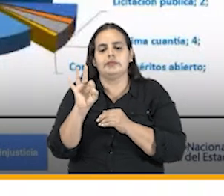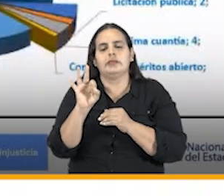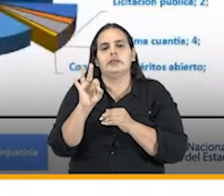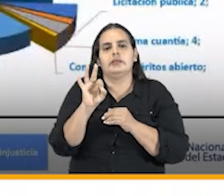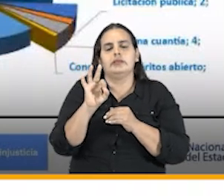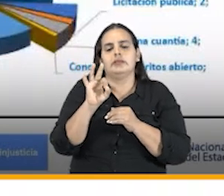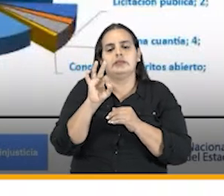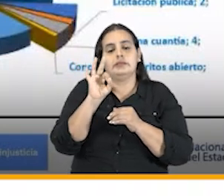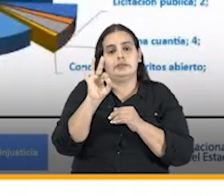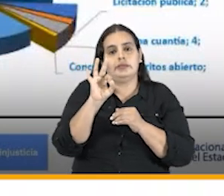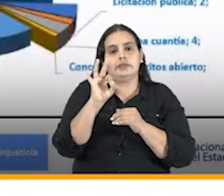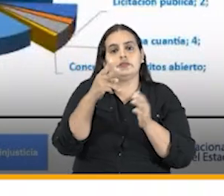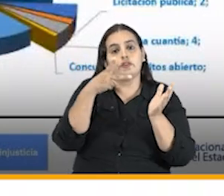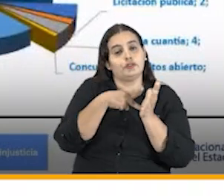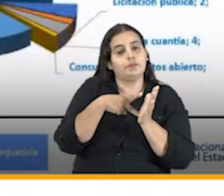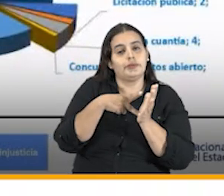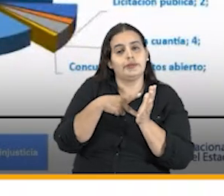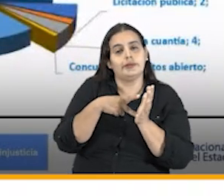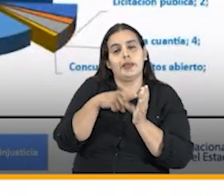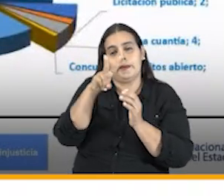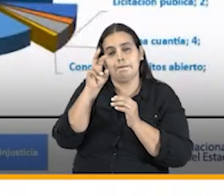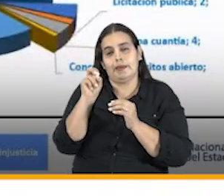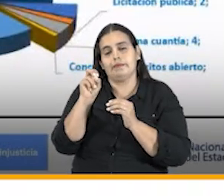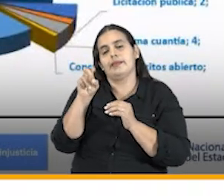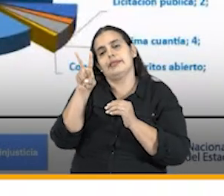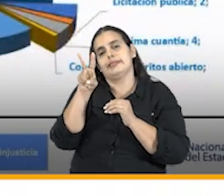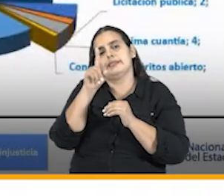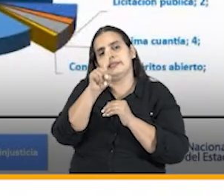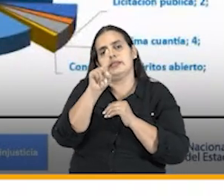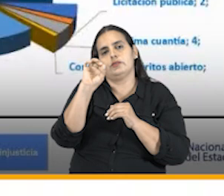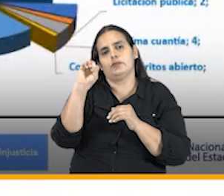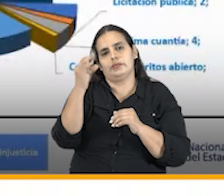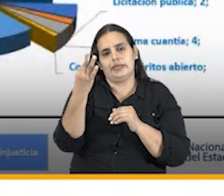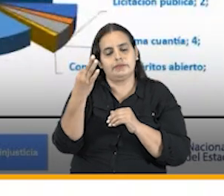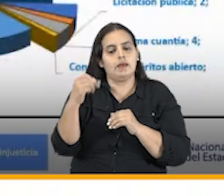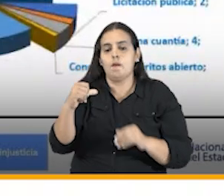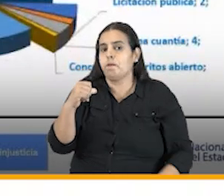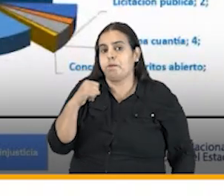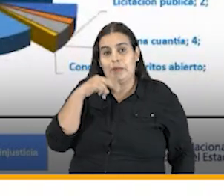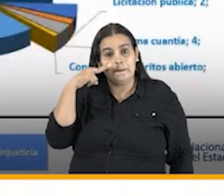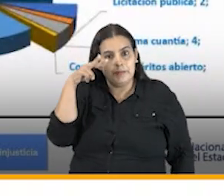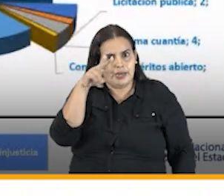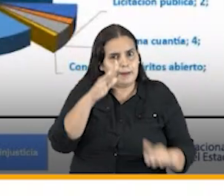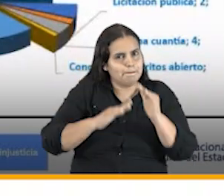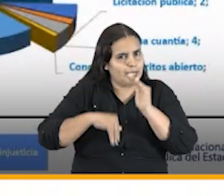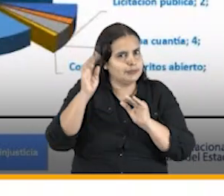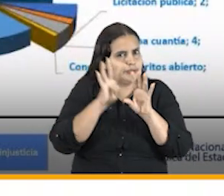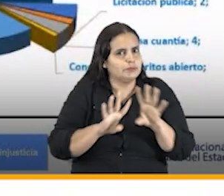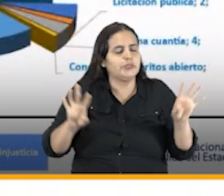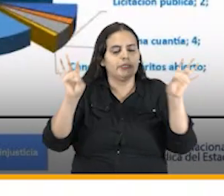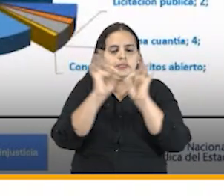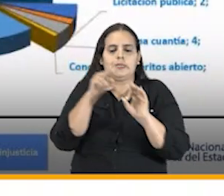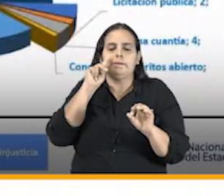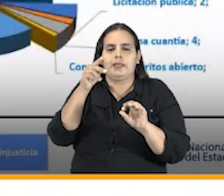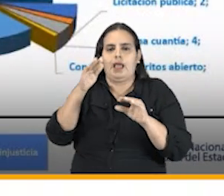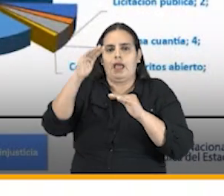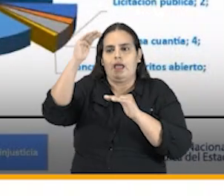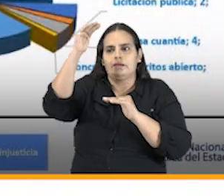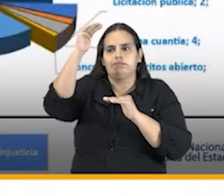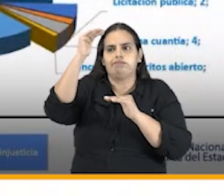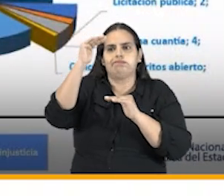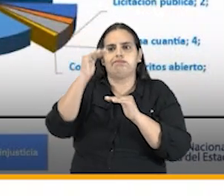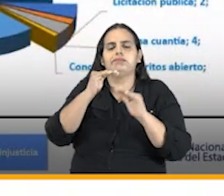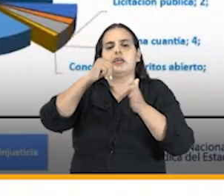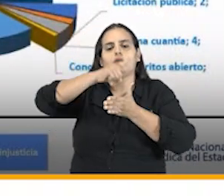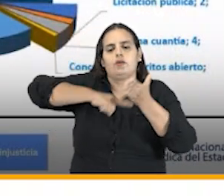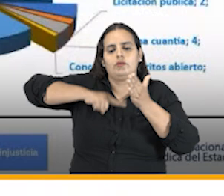2020-113 noten esto que es sumamente importante esta reducción en el número de